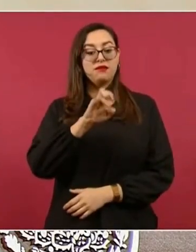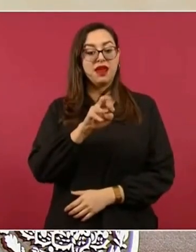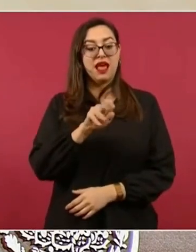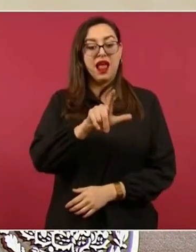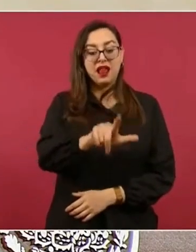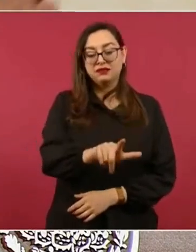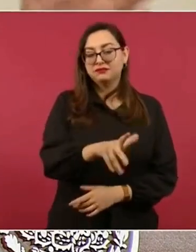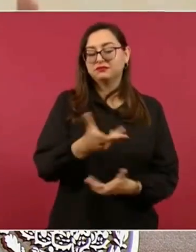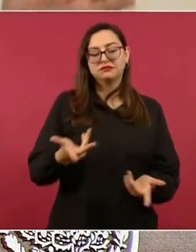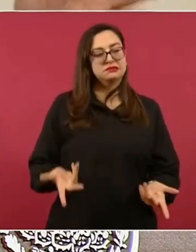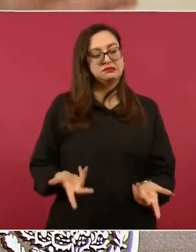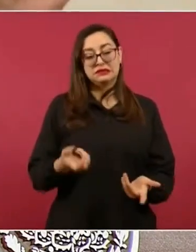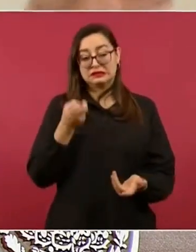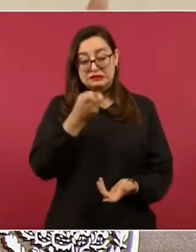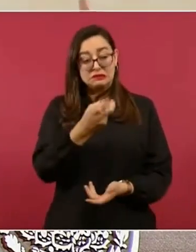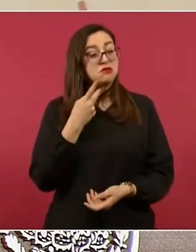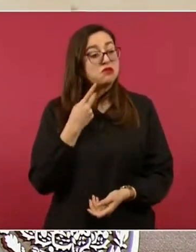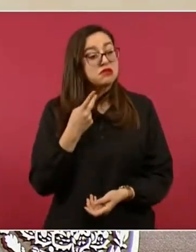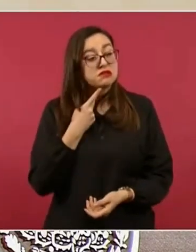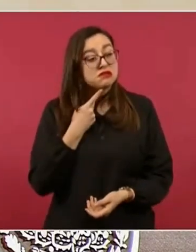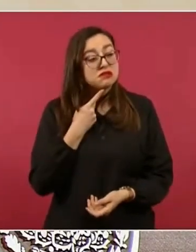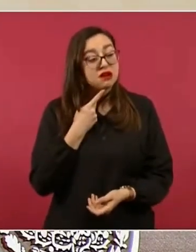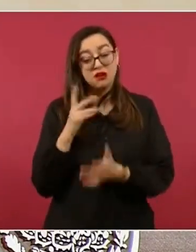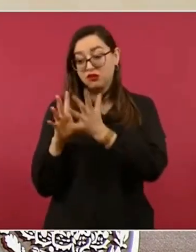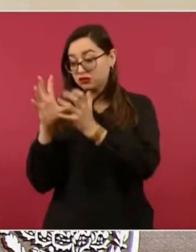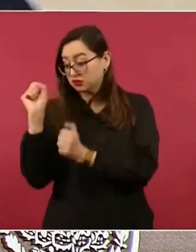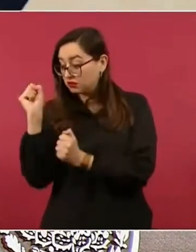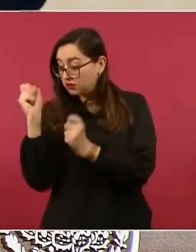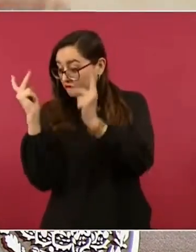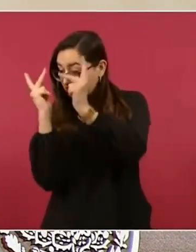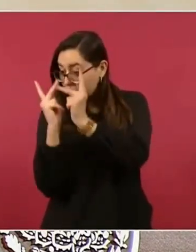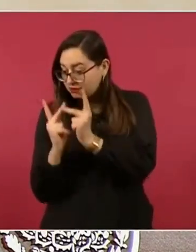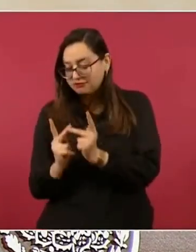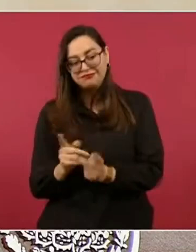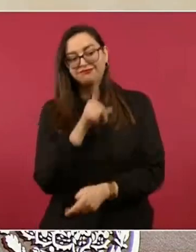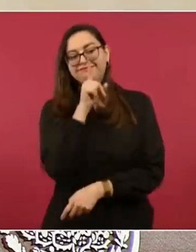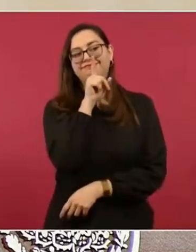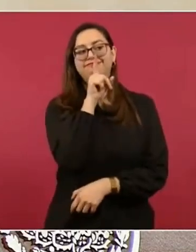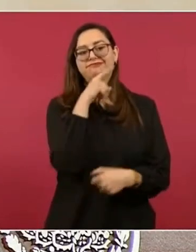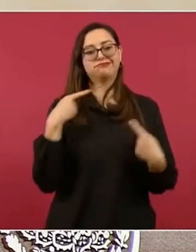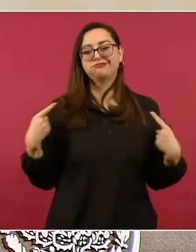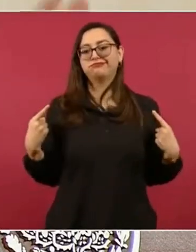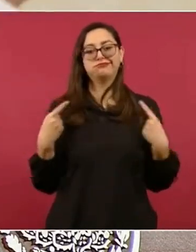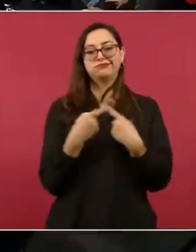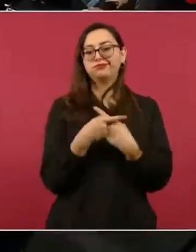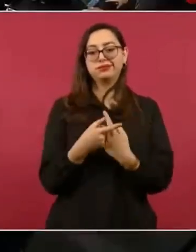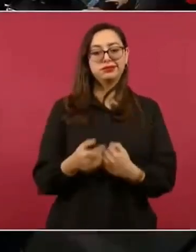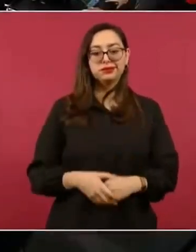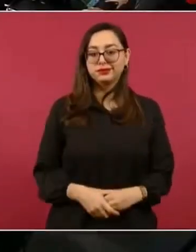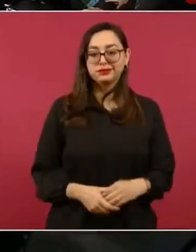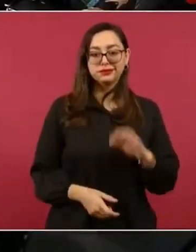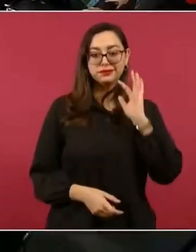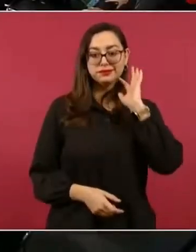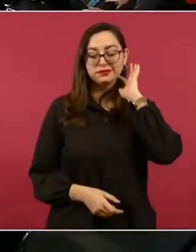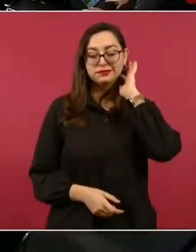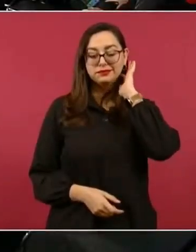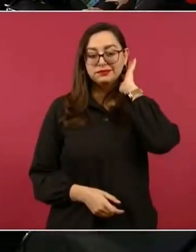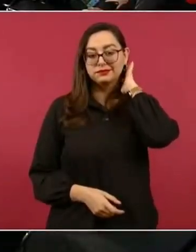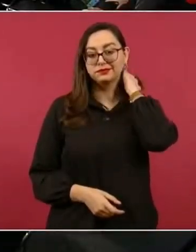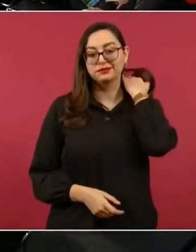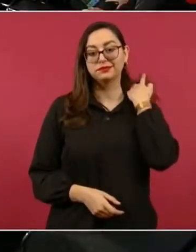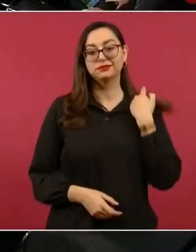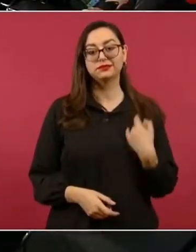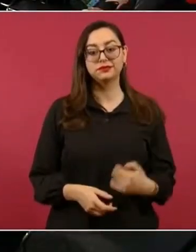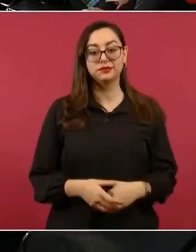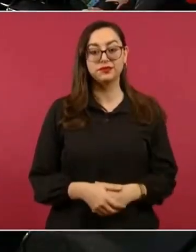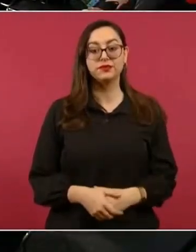Toda esa política, o sea, el regresar la tierra, el